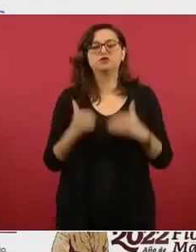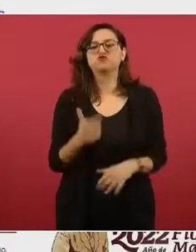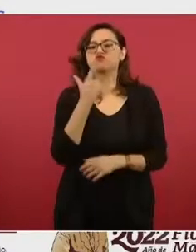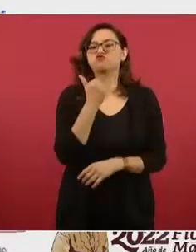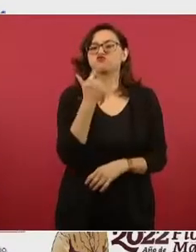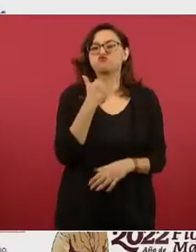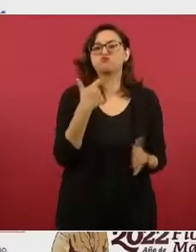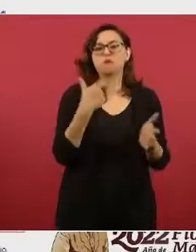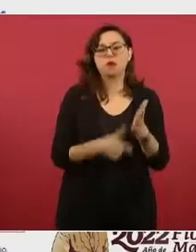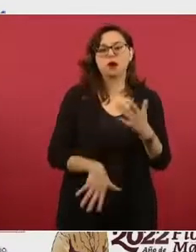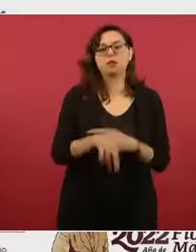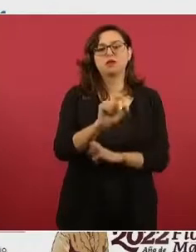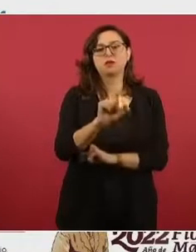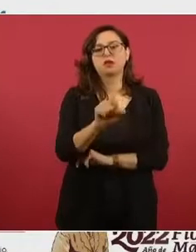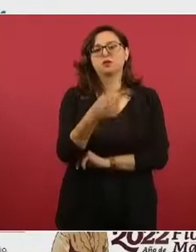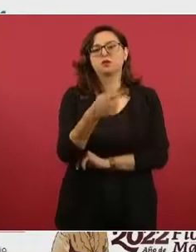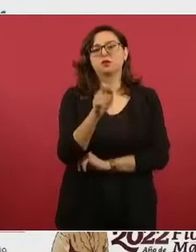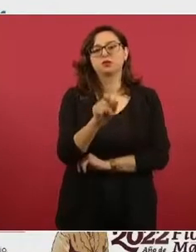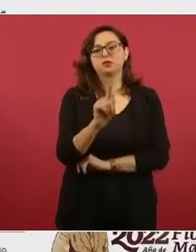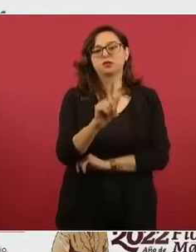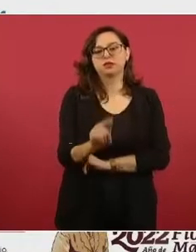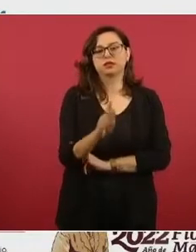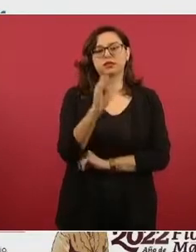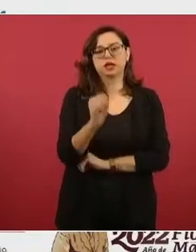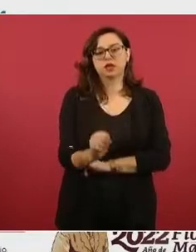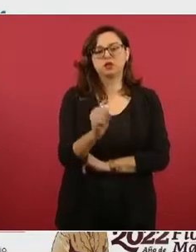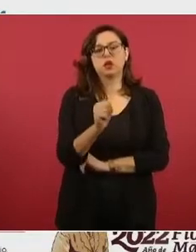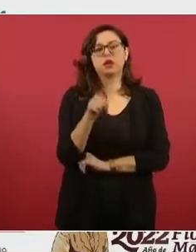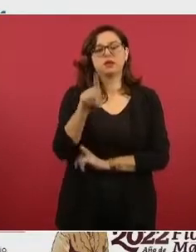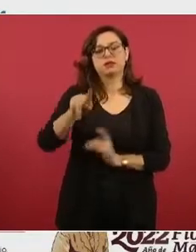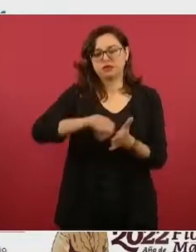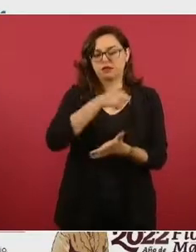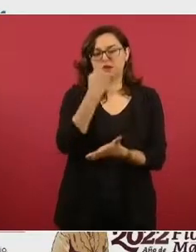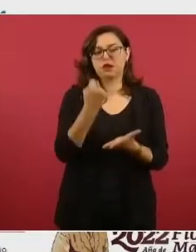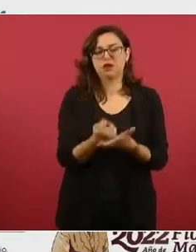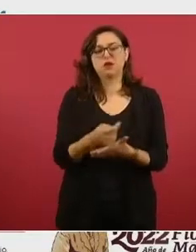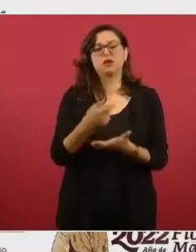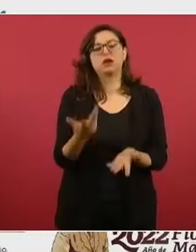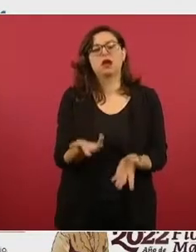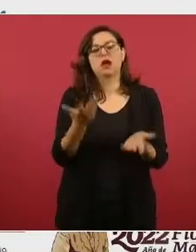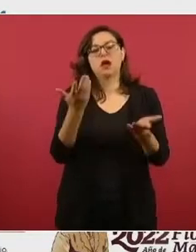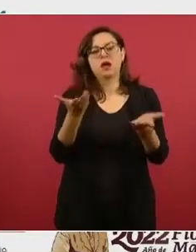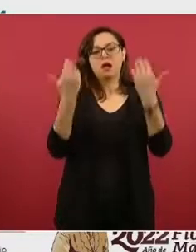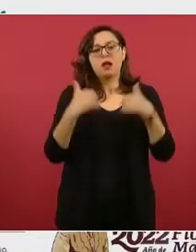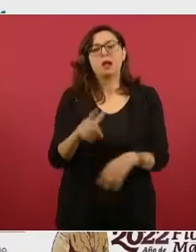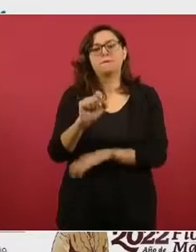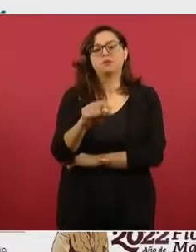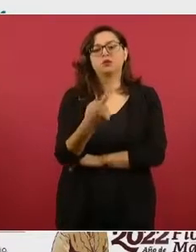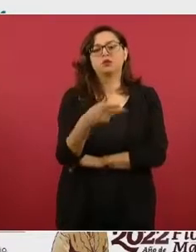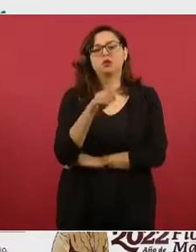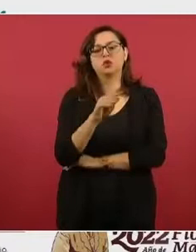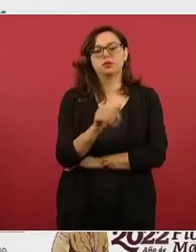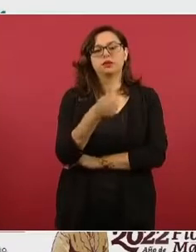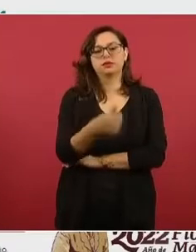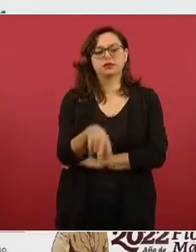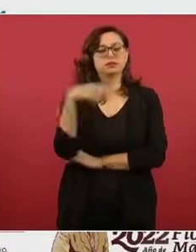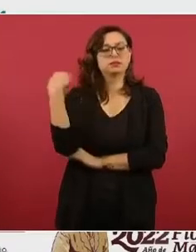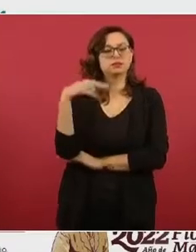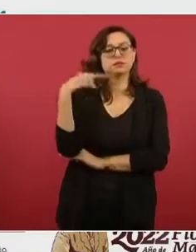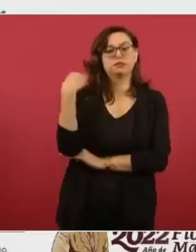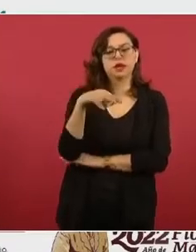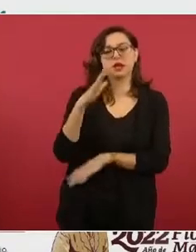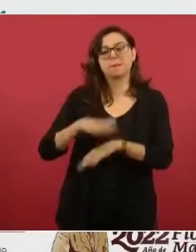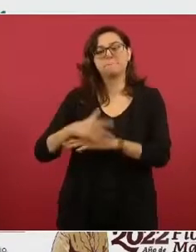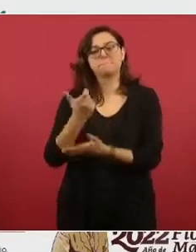la más barata, 21.79 de franquicia Pemex en Altamira, Tamaulipas y 21.96 de franquicia Pemex en Veracruz.